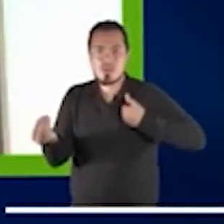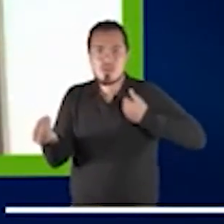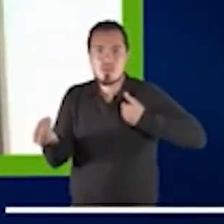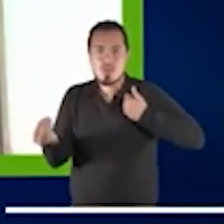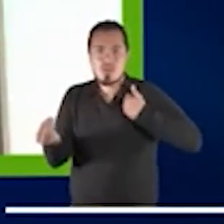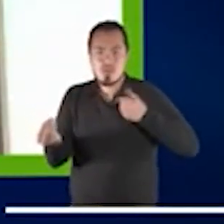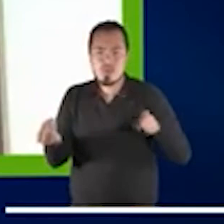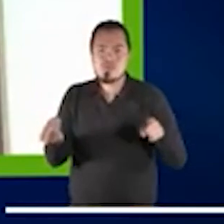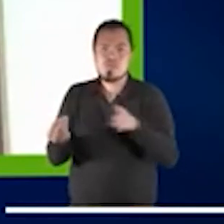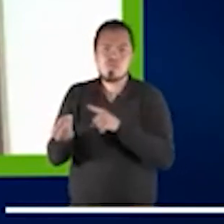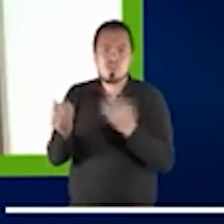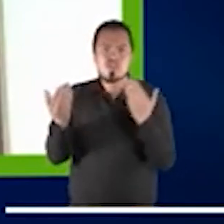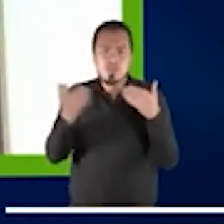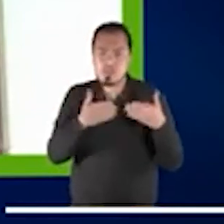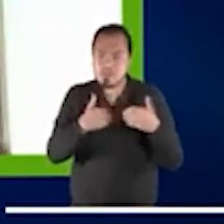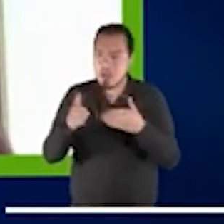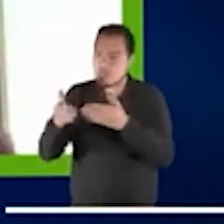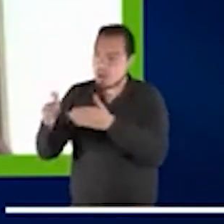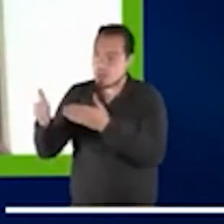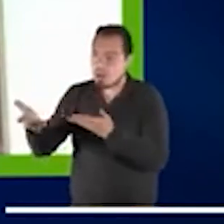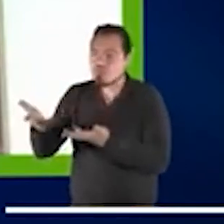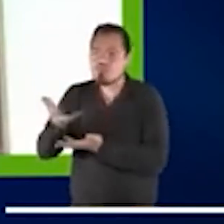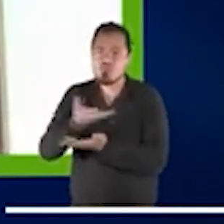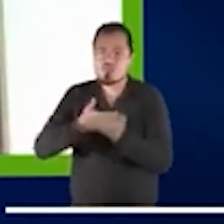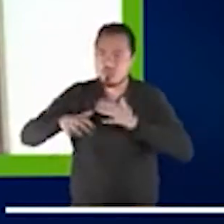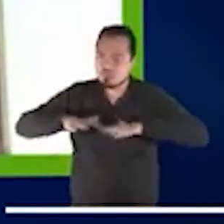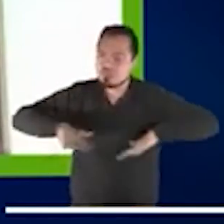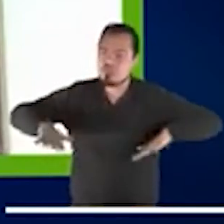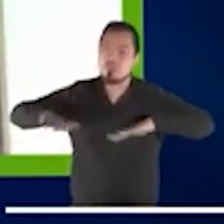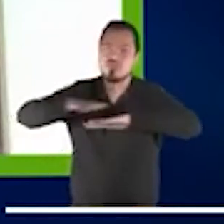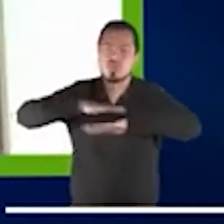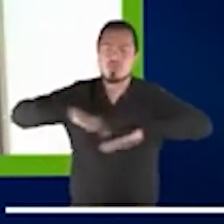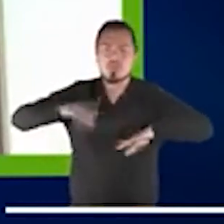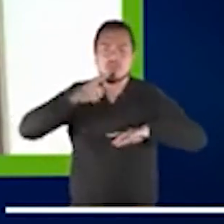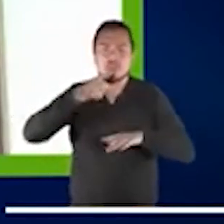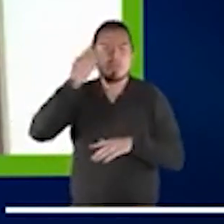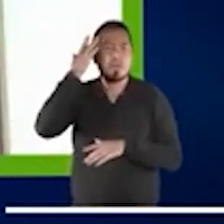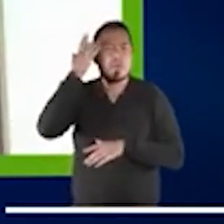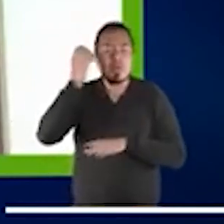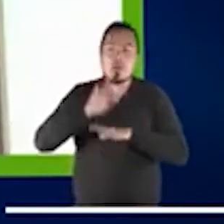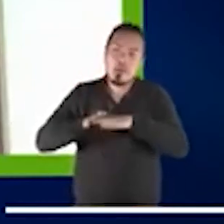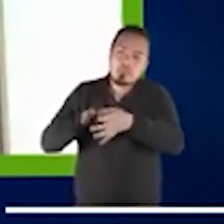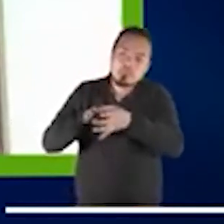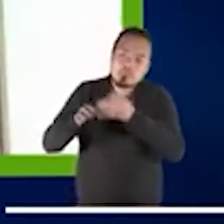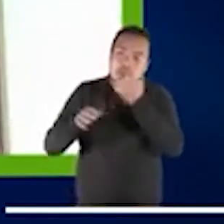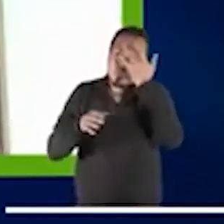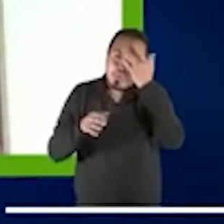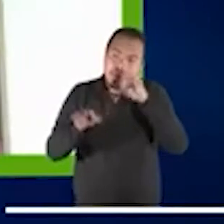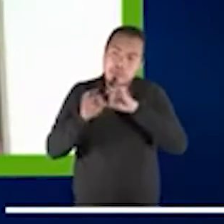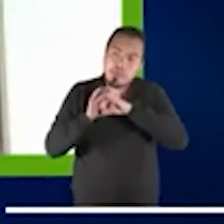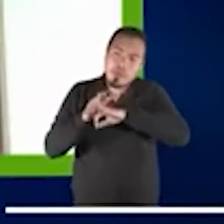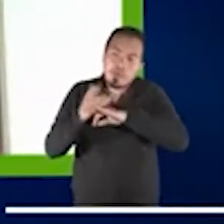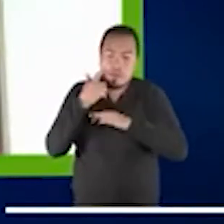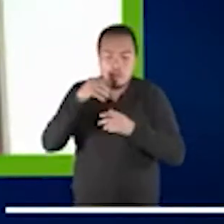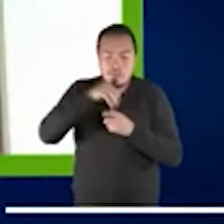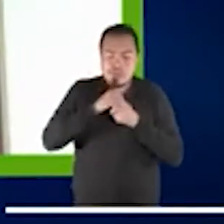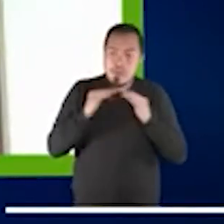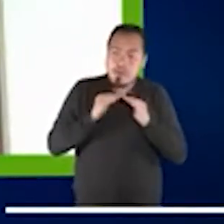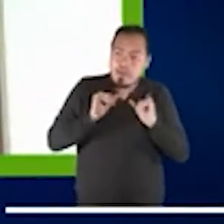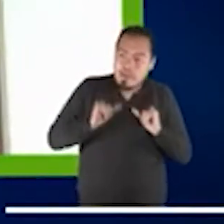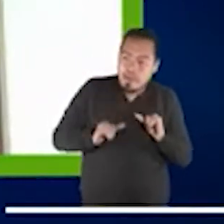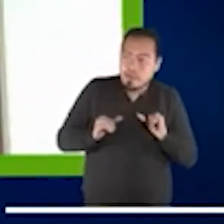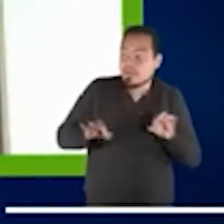espacio para que entiendan el por qué estos encierros eran necesarios y cuál era la gravedad de la pandemia.